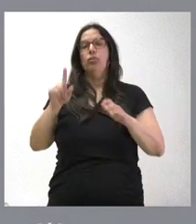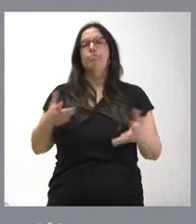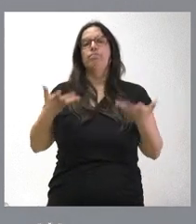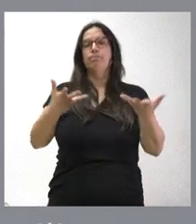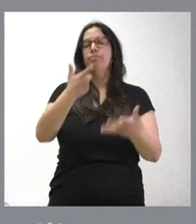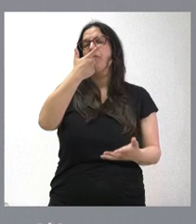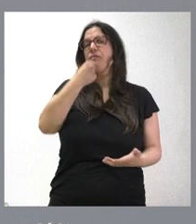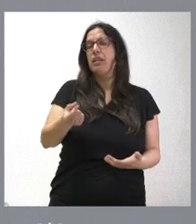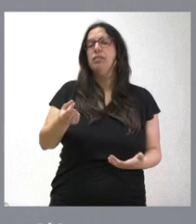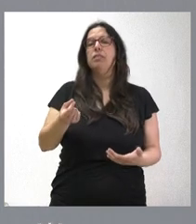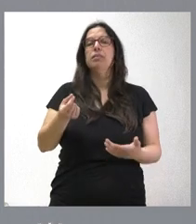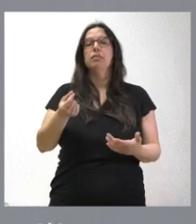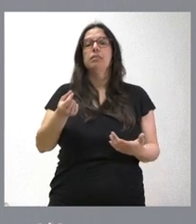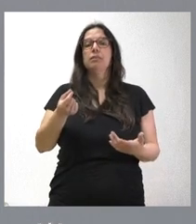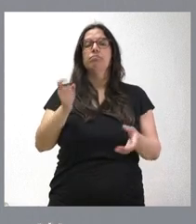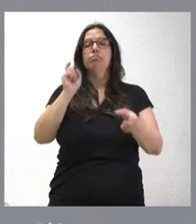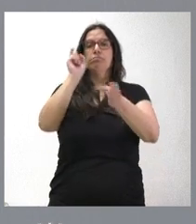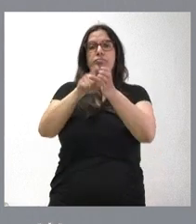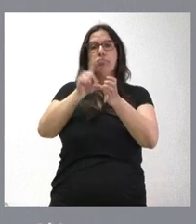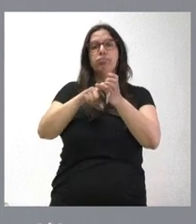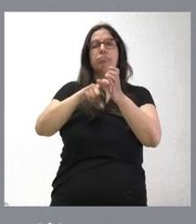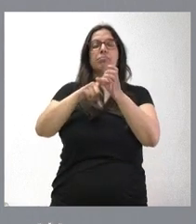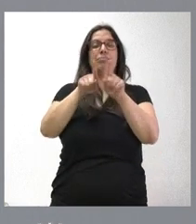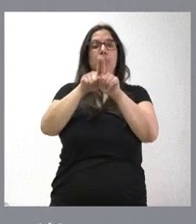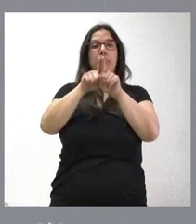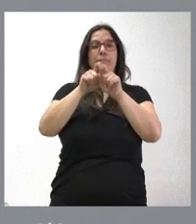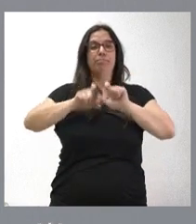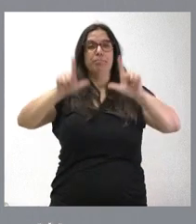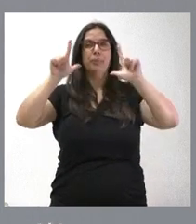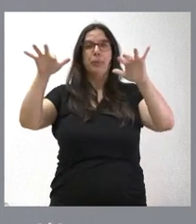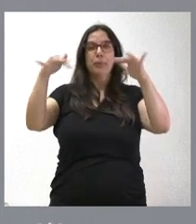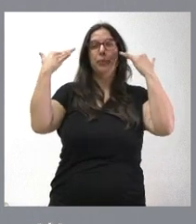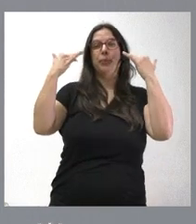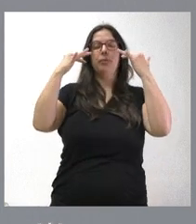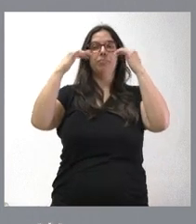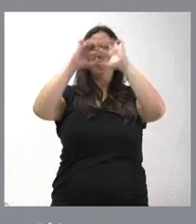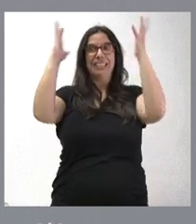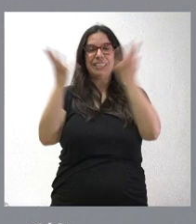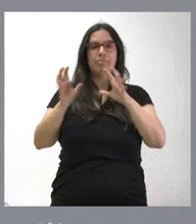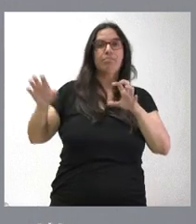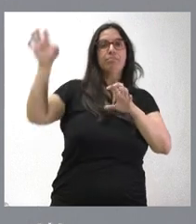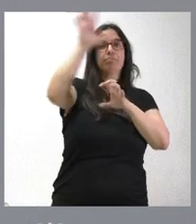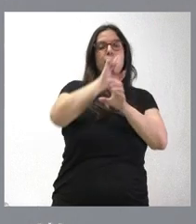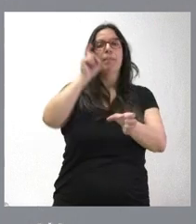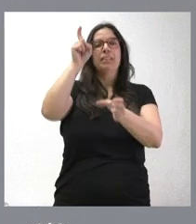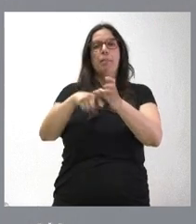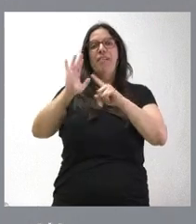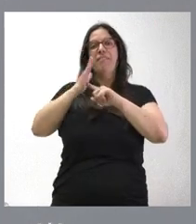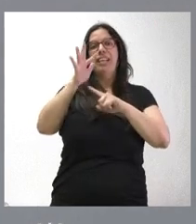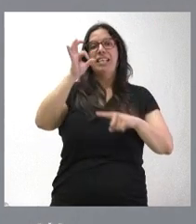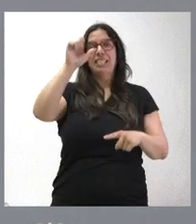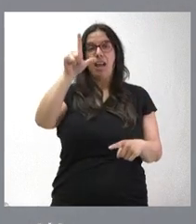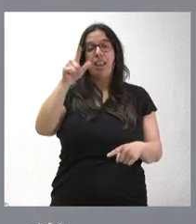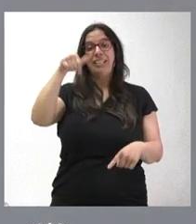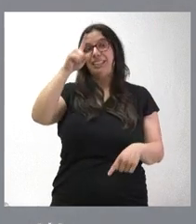la presencia internacional de los productos de nuestra comunidad en materia agroalimentaria, con la presencia en la Feria Sial, que se celebrará este año en